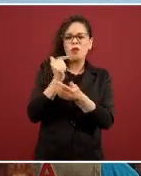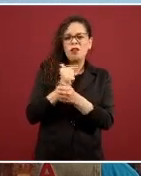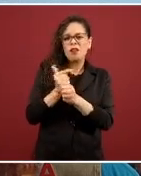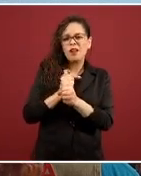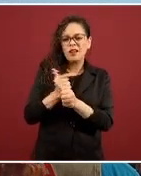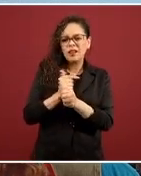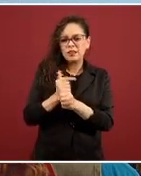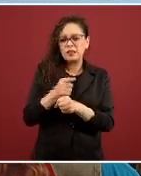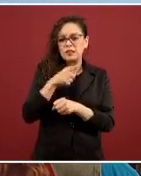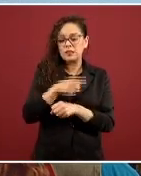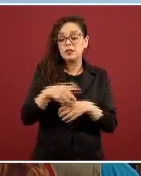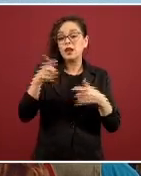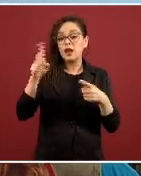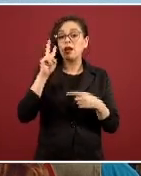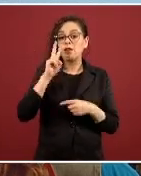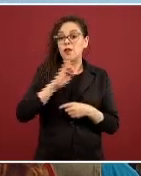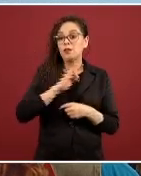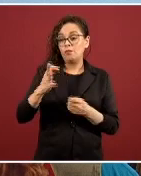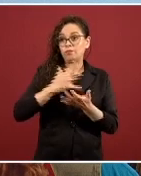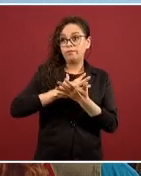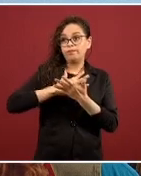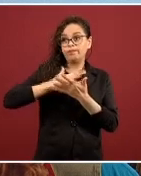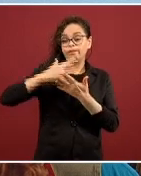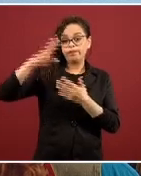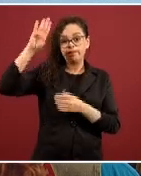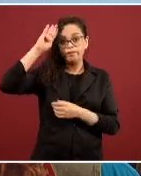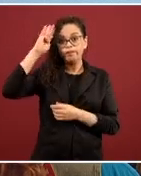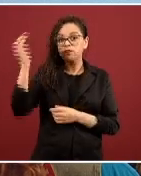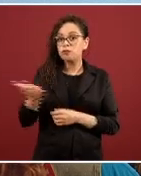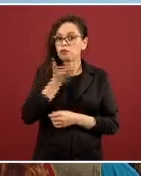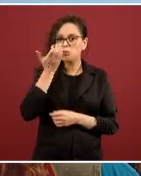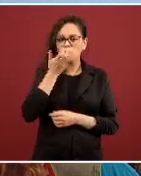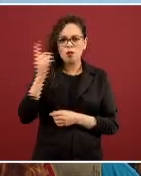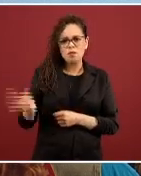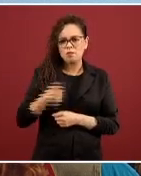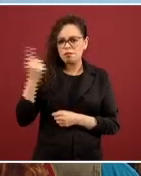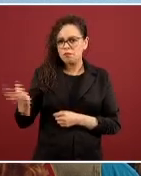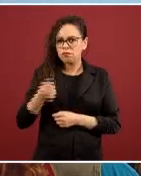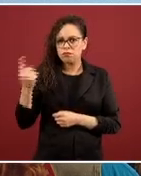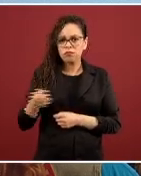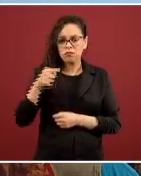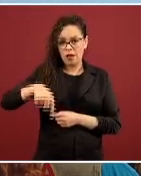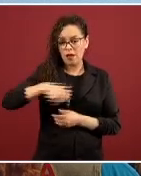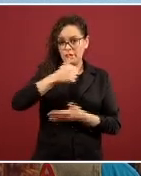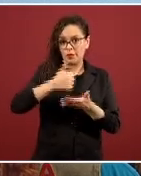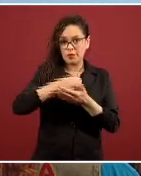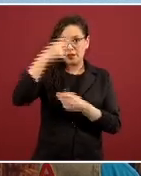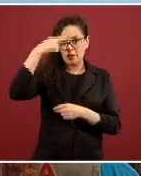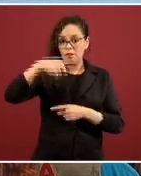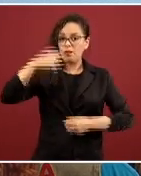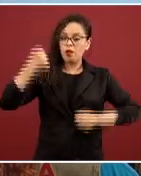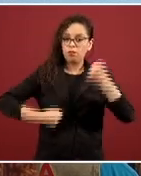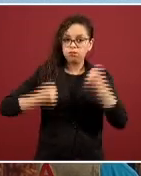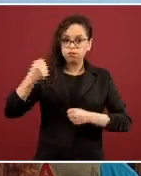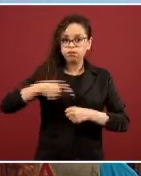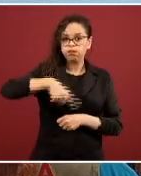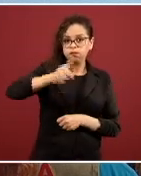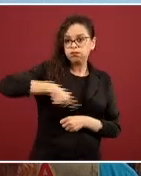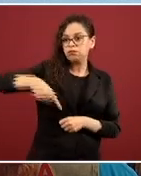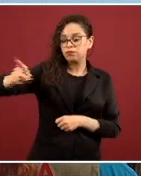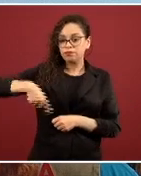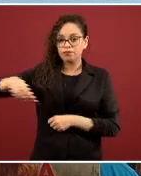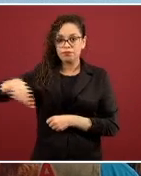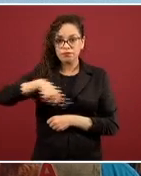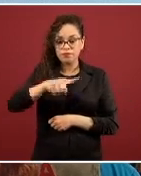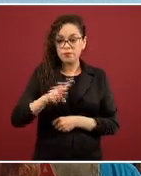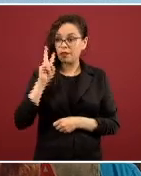de la movilidad vehicular habitual en la Ciudad de México, y vean ustedes la impresionante reducción que se ha logrado